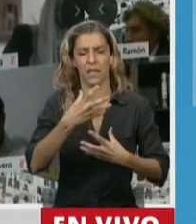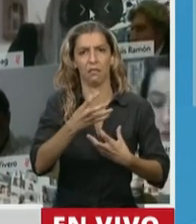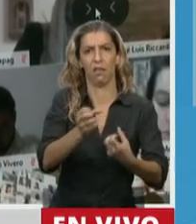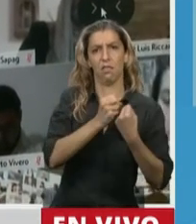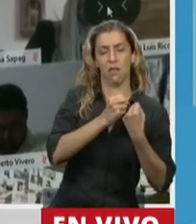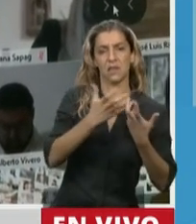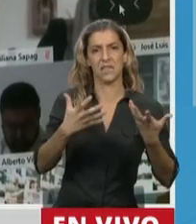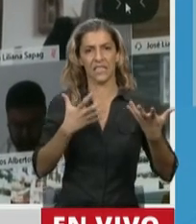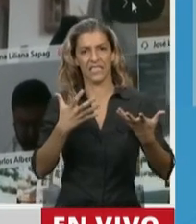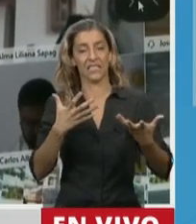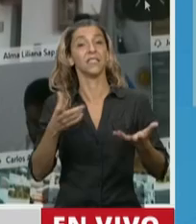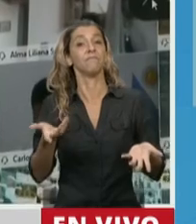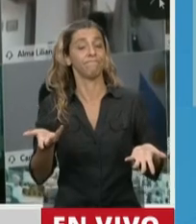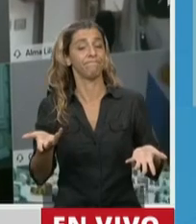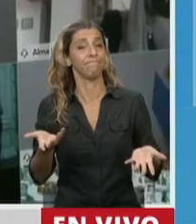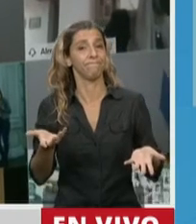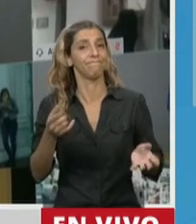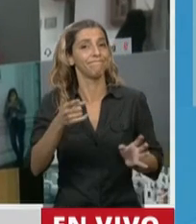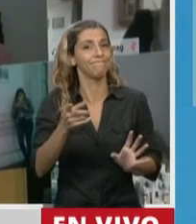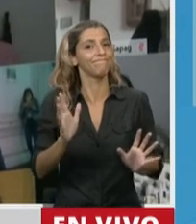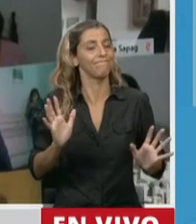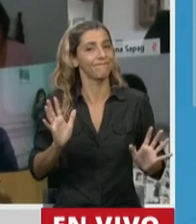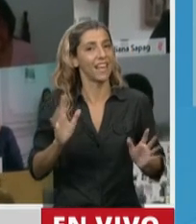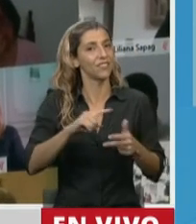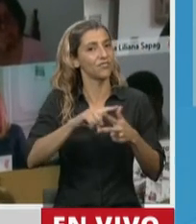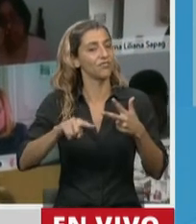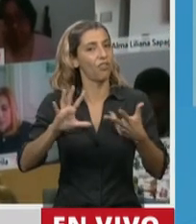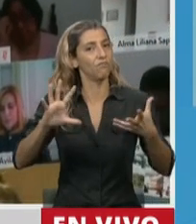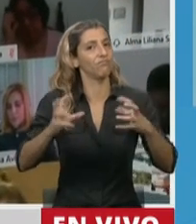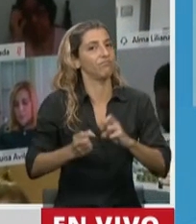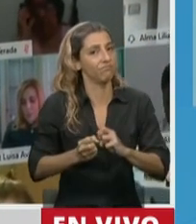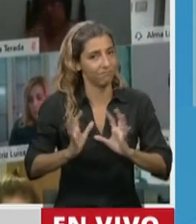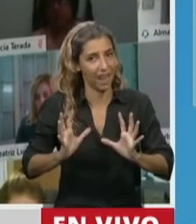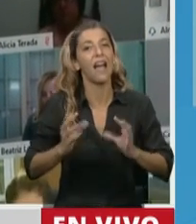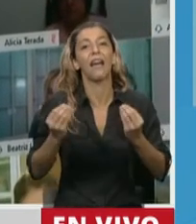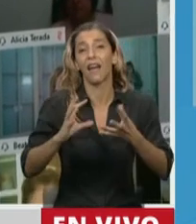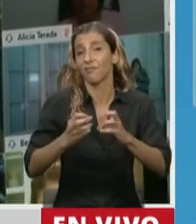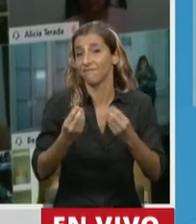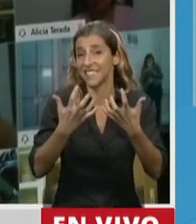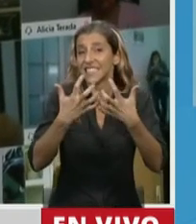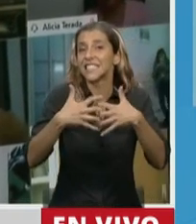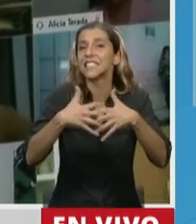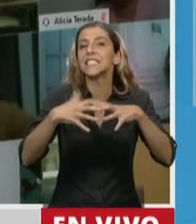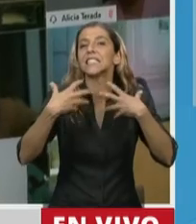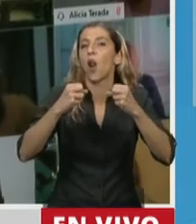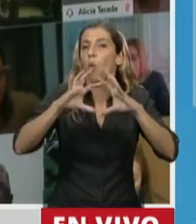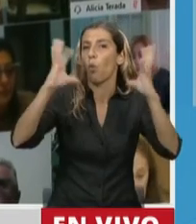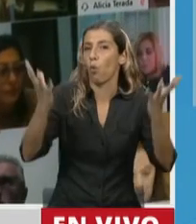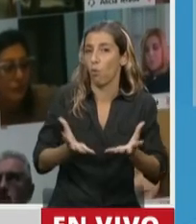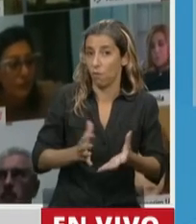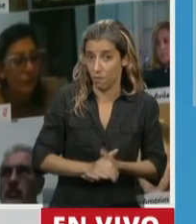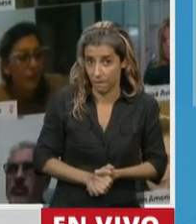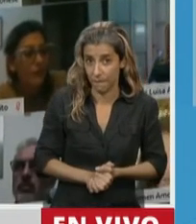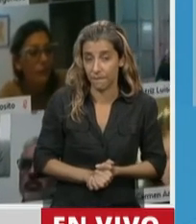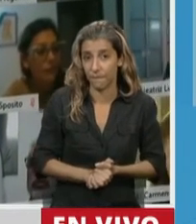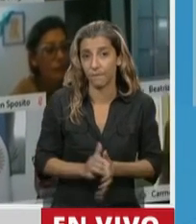verdad que todo esto se hace en un contexto, y acabo de usar la palabra sistema, pero tengo que decir mis reparos. Yo